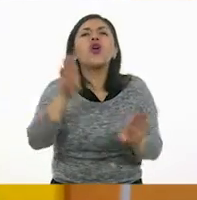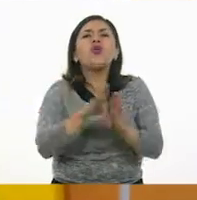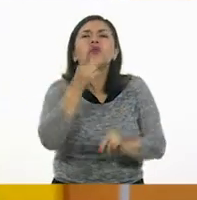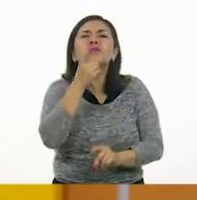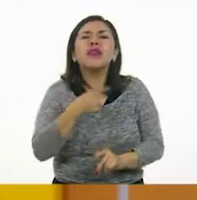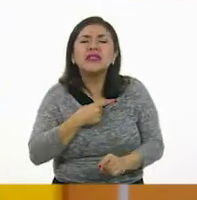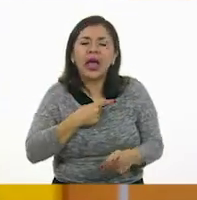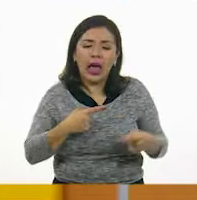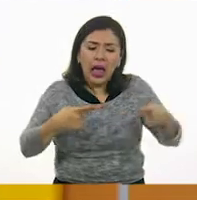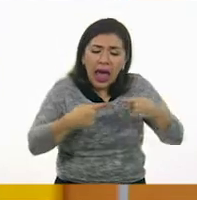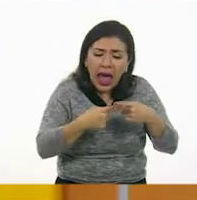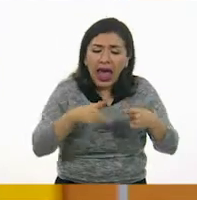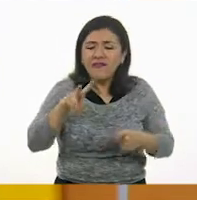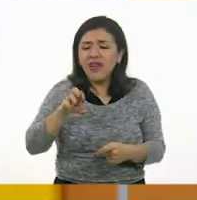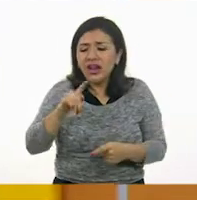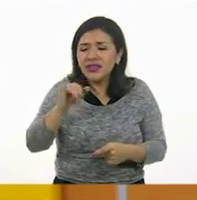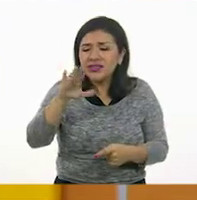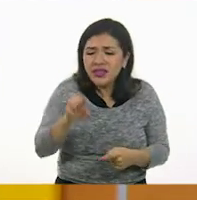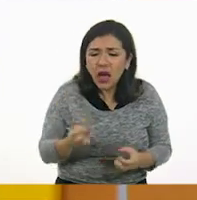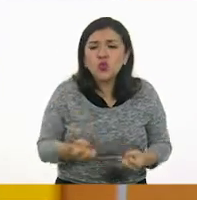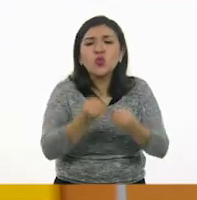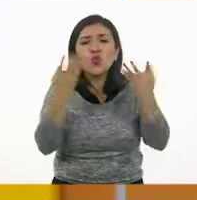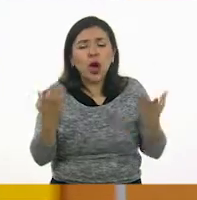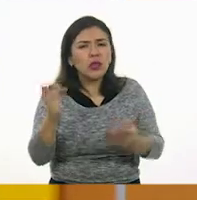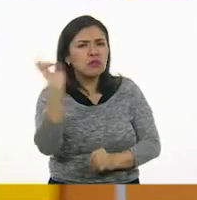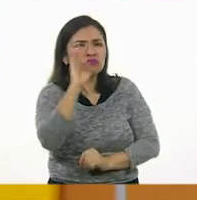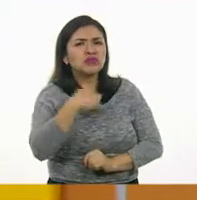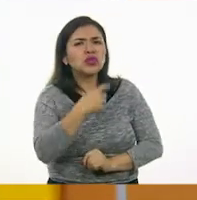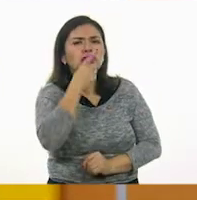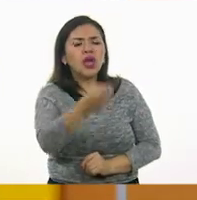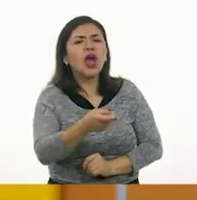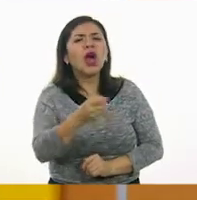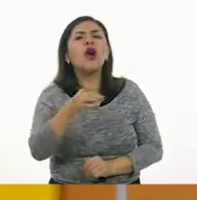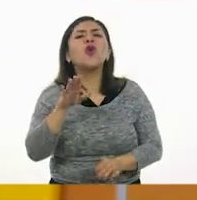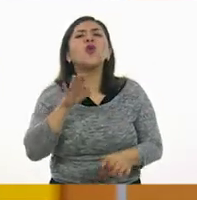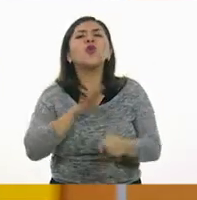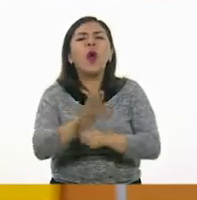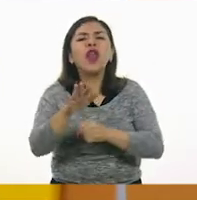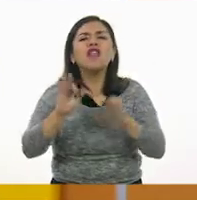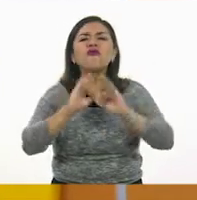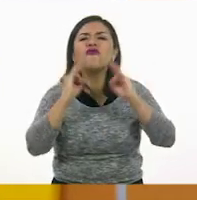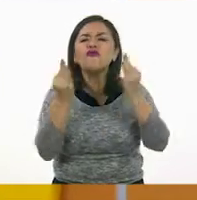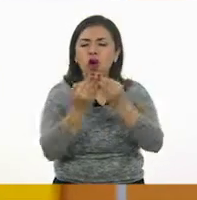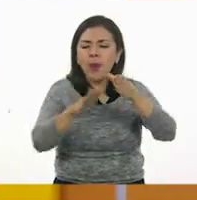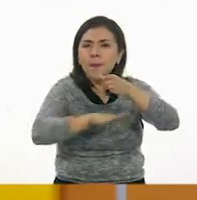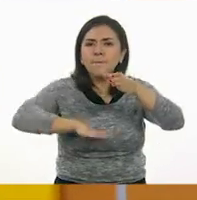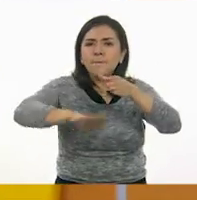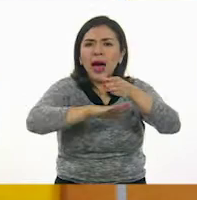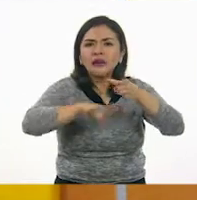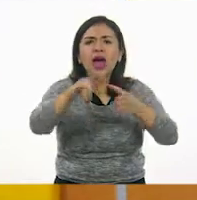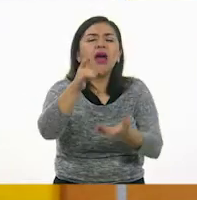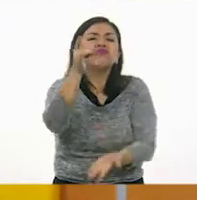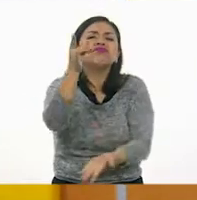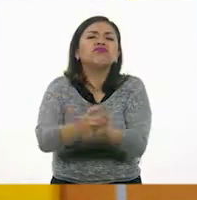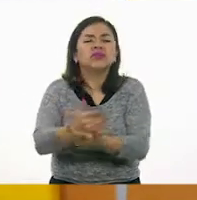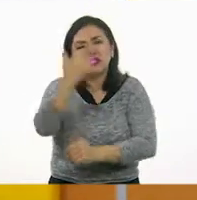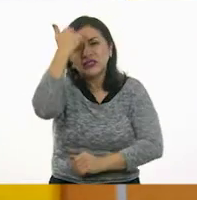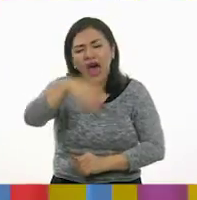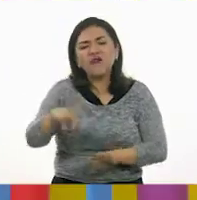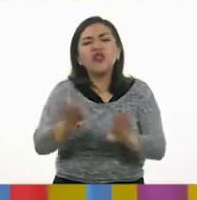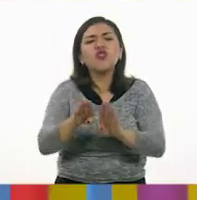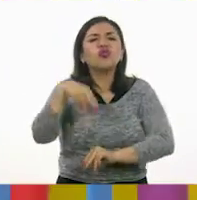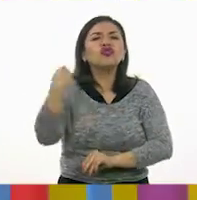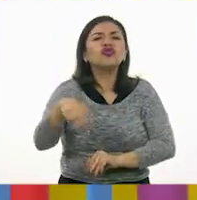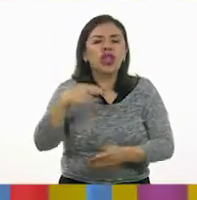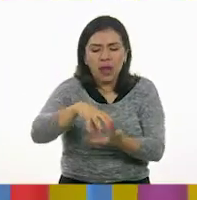Si yo digo cómo es la figura geométrica de su base, ya sabes qué cuerpo geométrico es. lo demás. Claro.